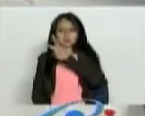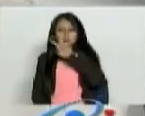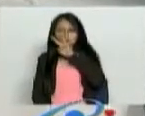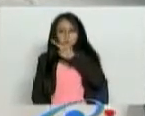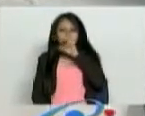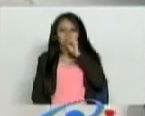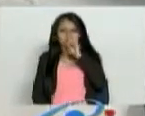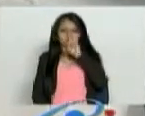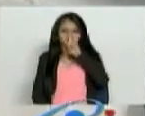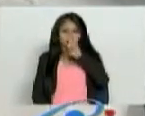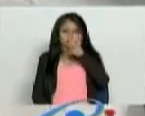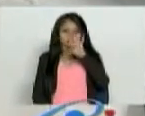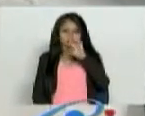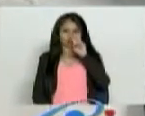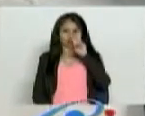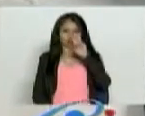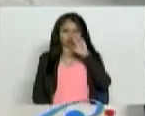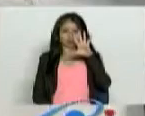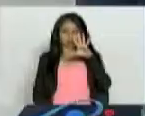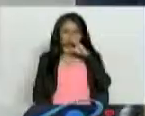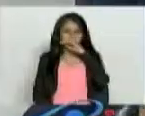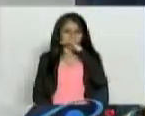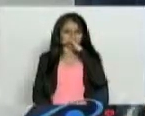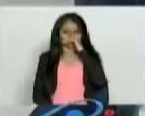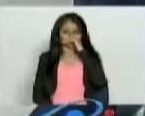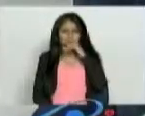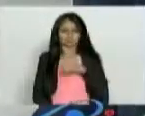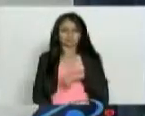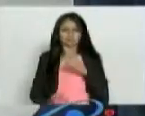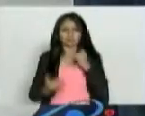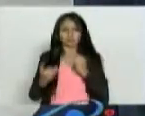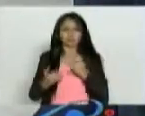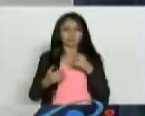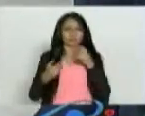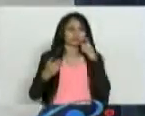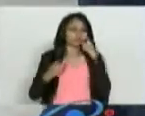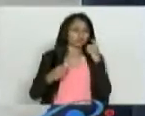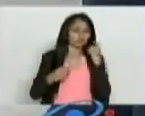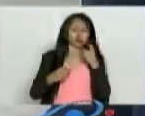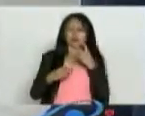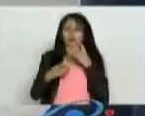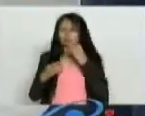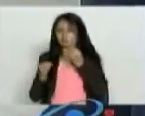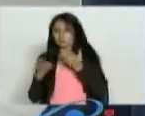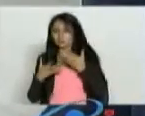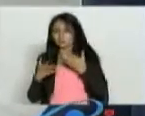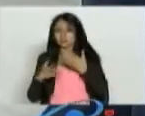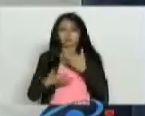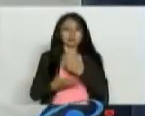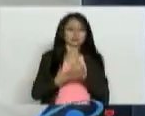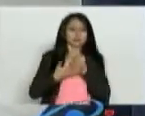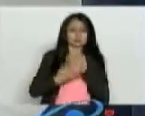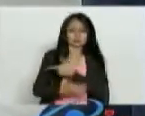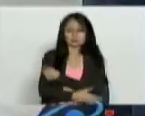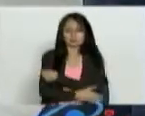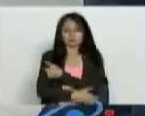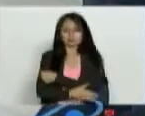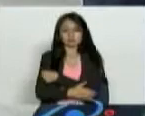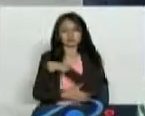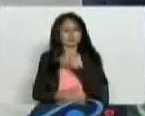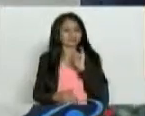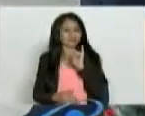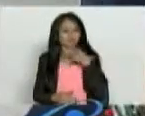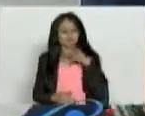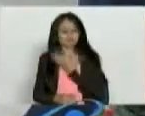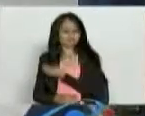-3975. O sea, ya no necesidad de luchar con tanto al antialergeno. Antialérgicos o antihistamínicos.